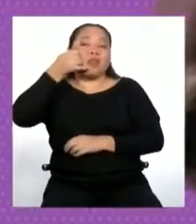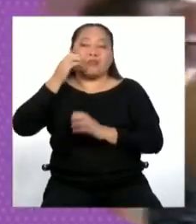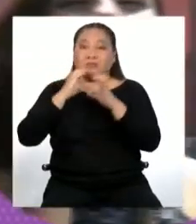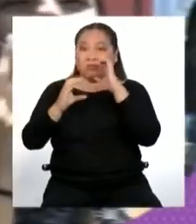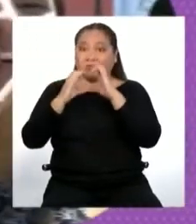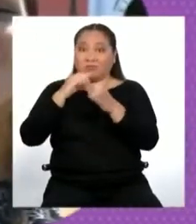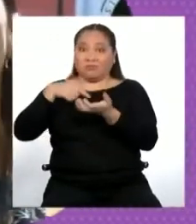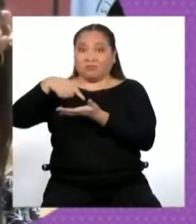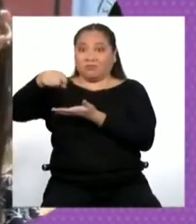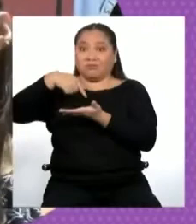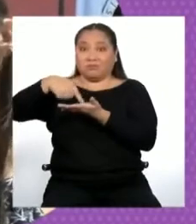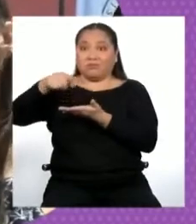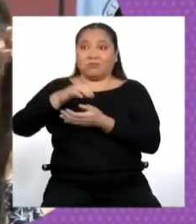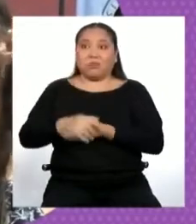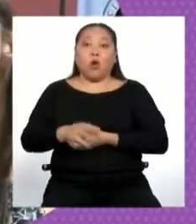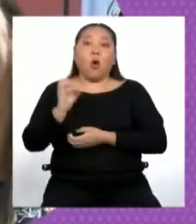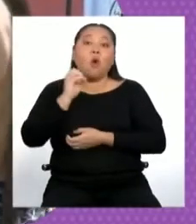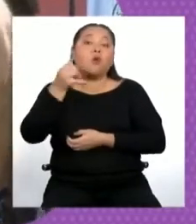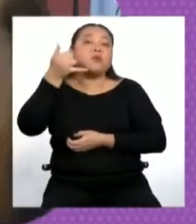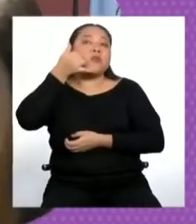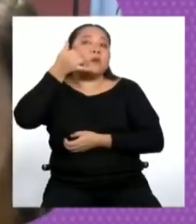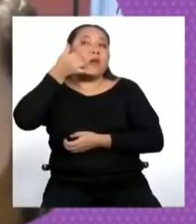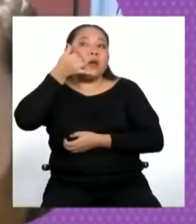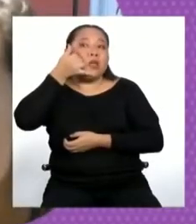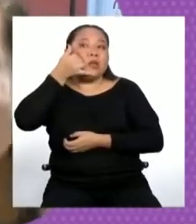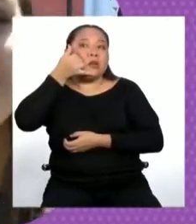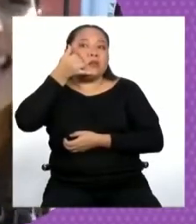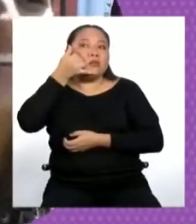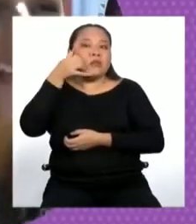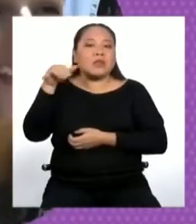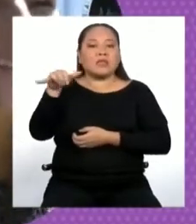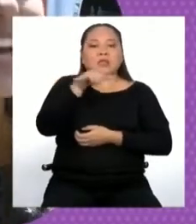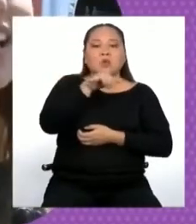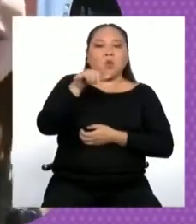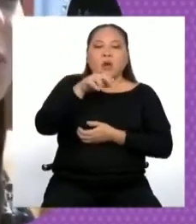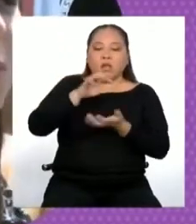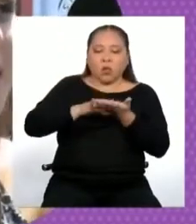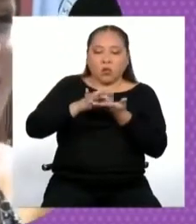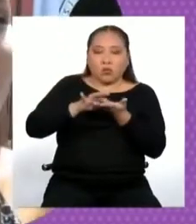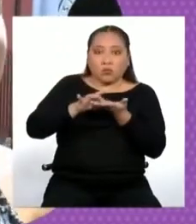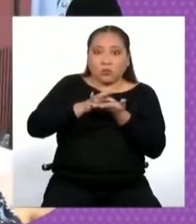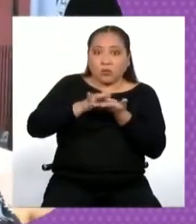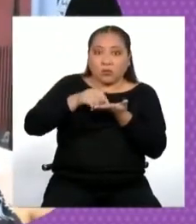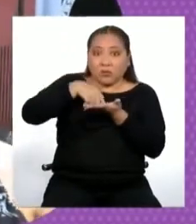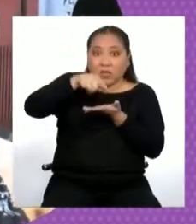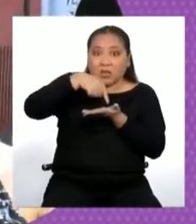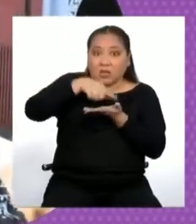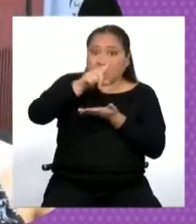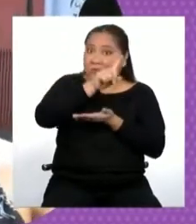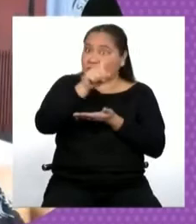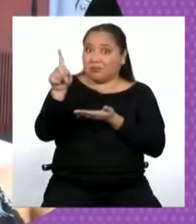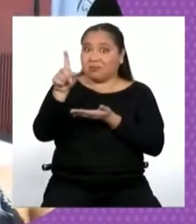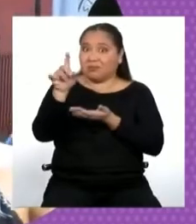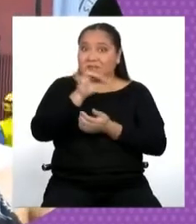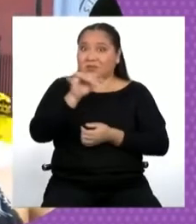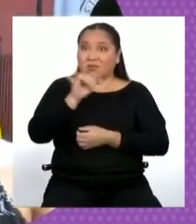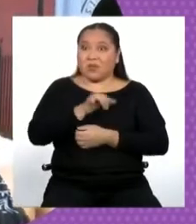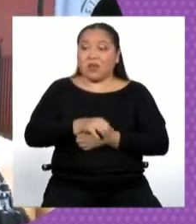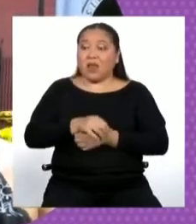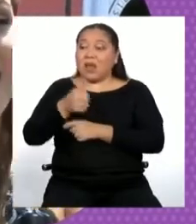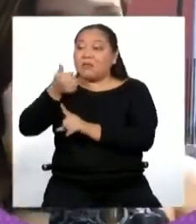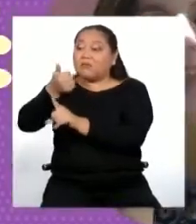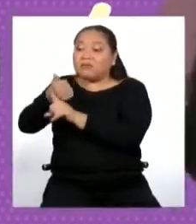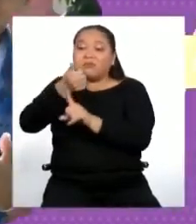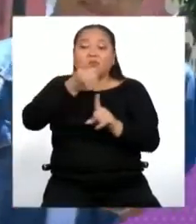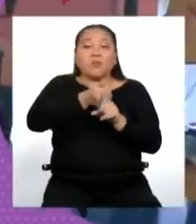comunicarnos a través de una llamada telefónica no es igual que hacerlo mediante un texto. Es decir, cada medio tiene sus propias